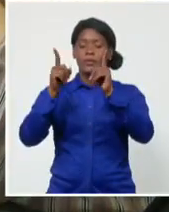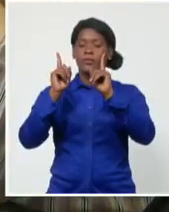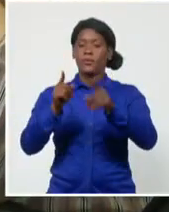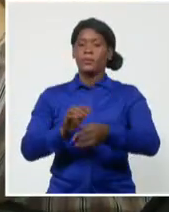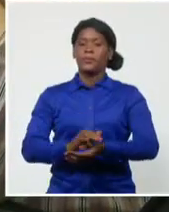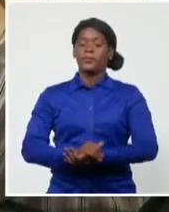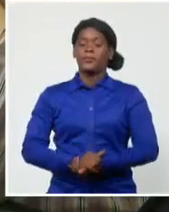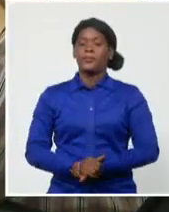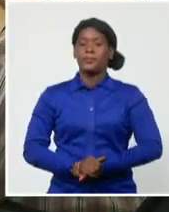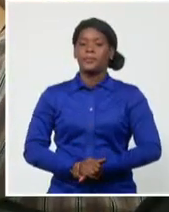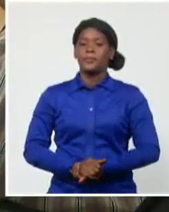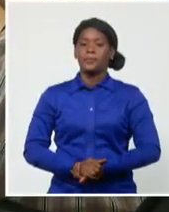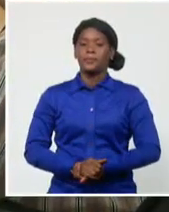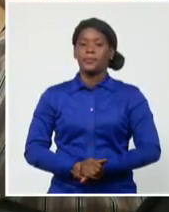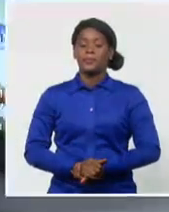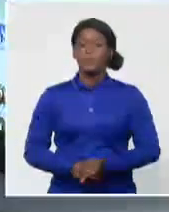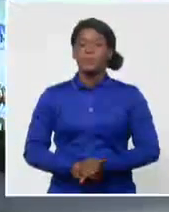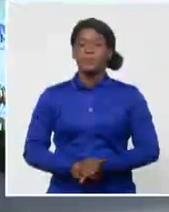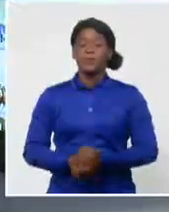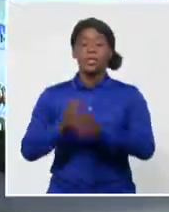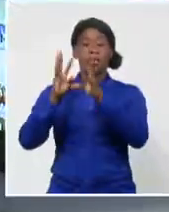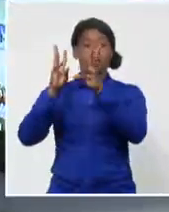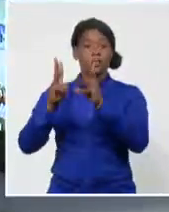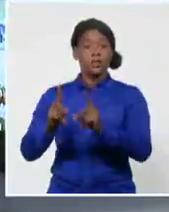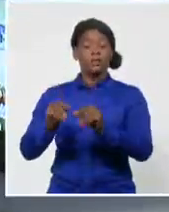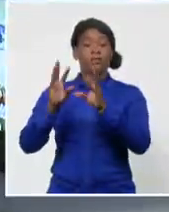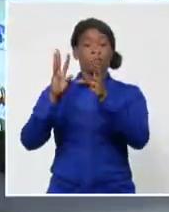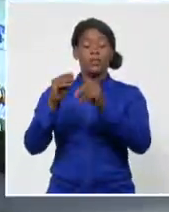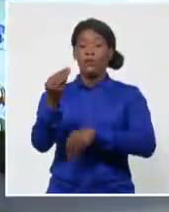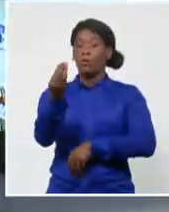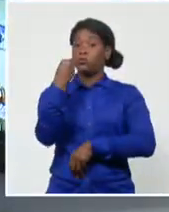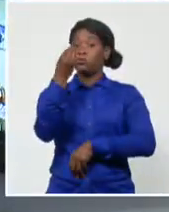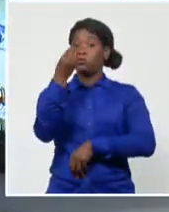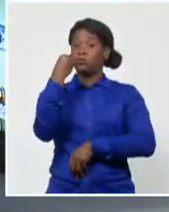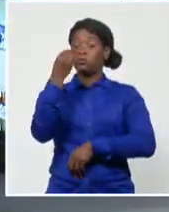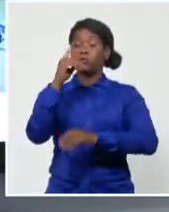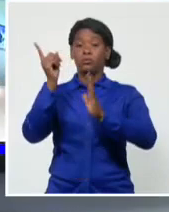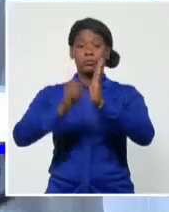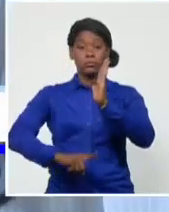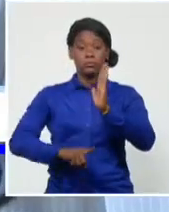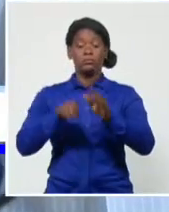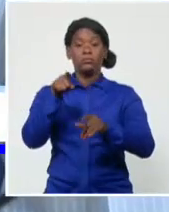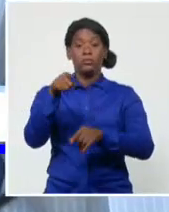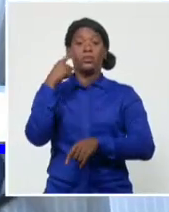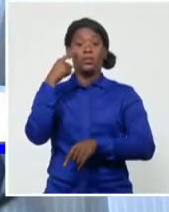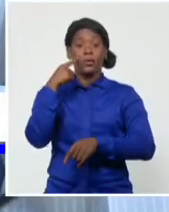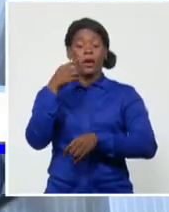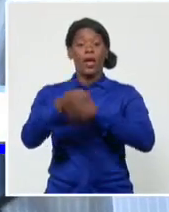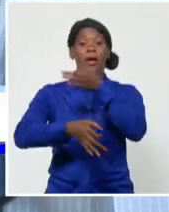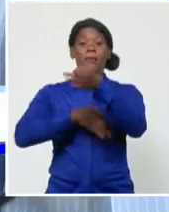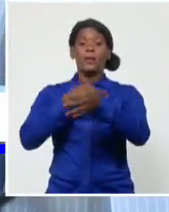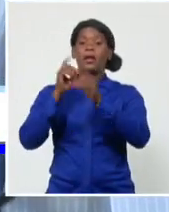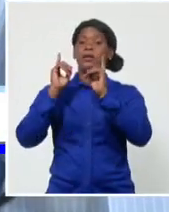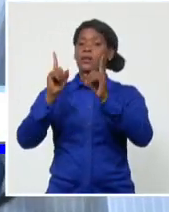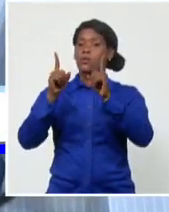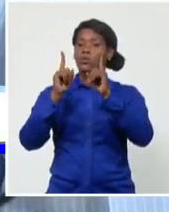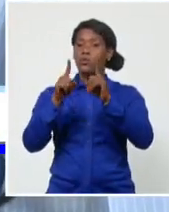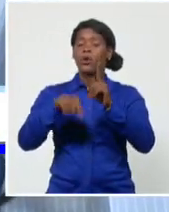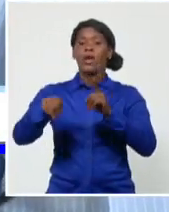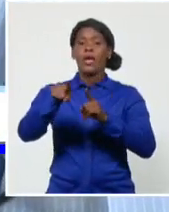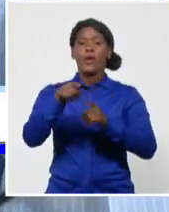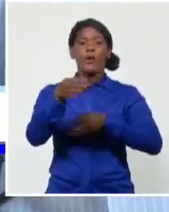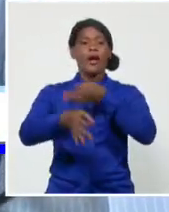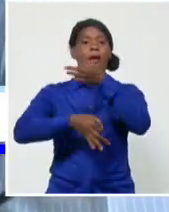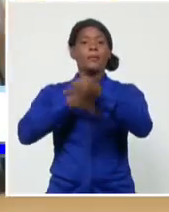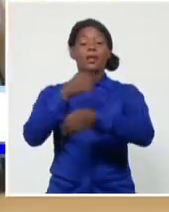Las cifras y valores de consumos examinados en este Consejo Energético Nacional exponen la